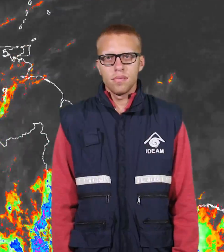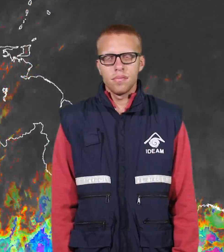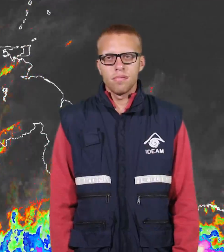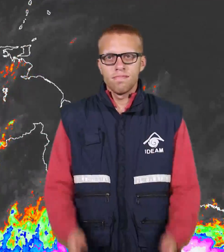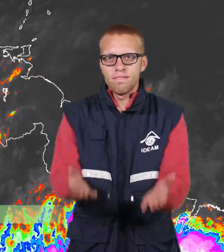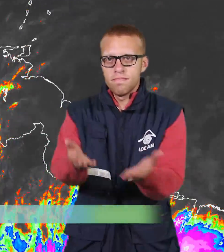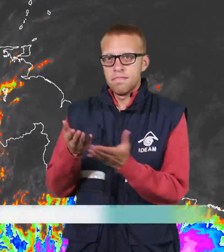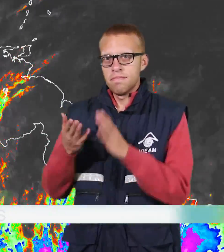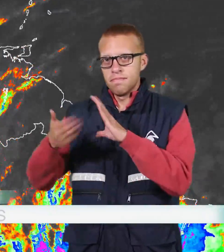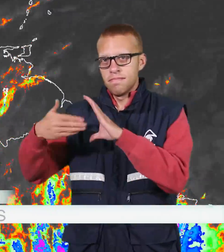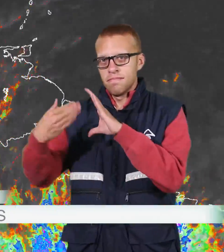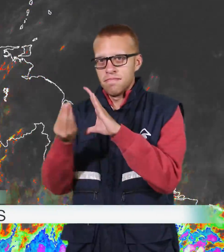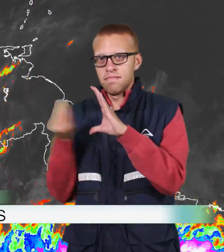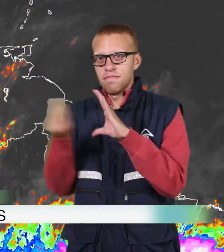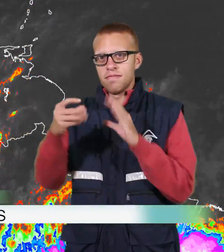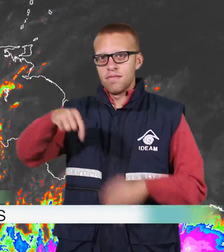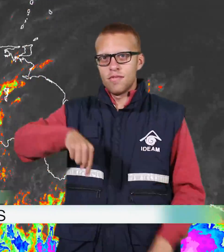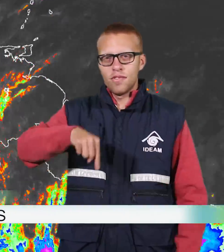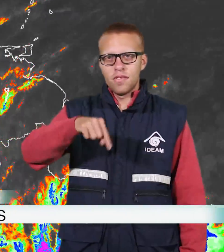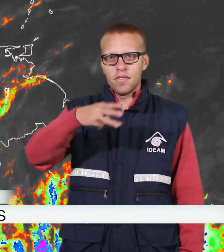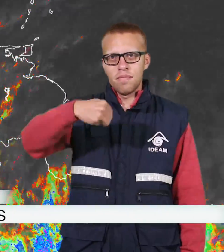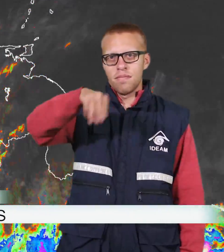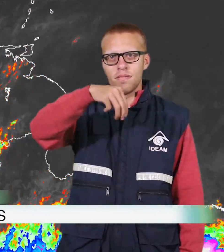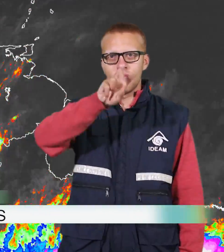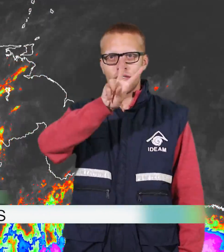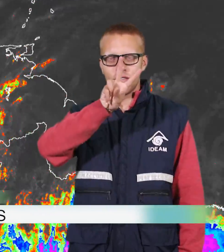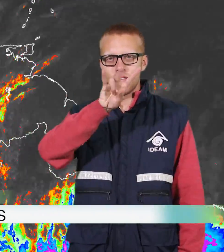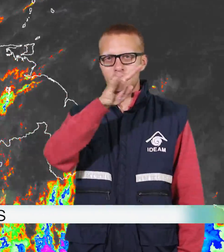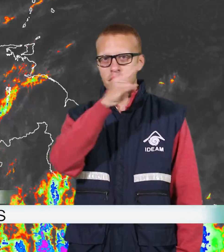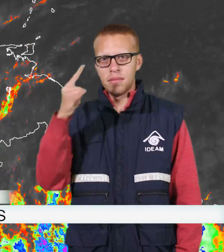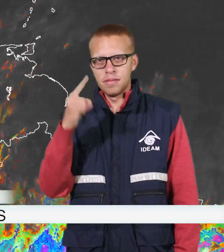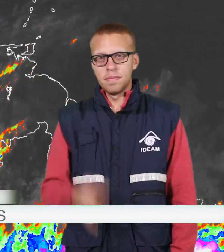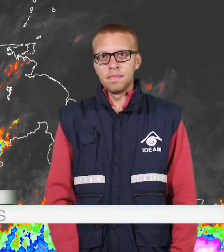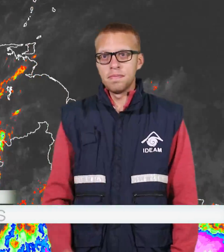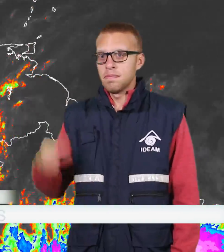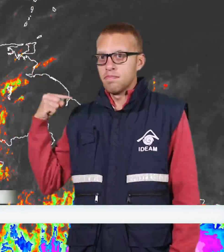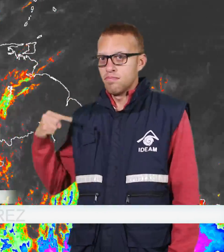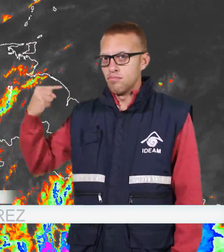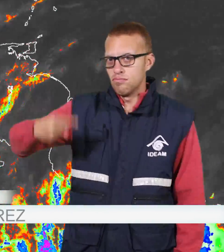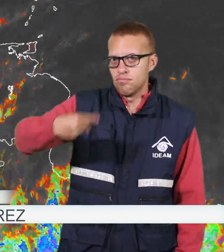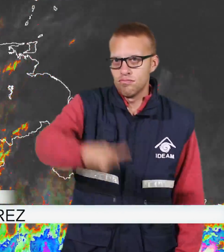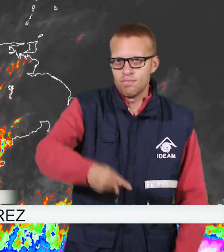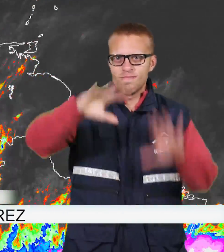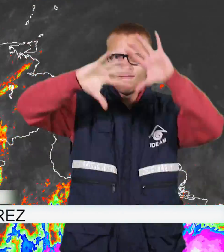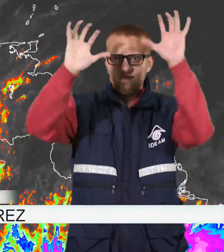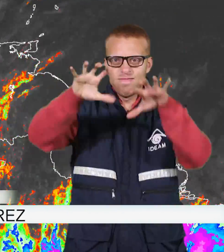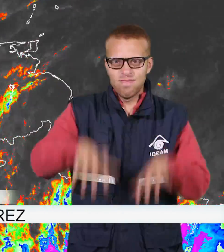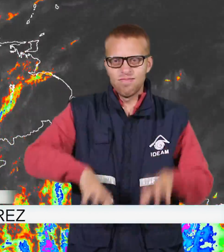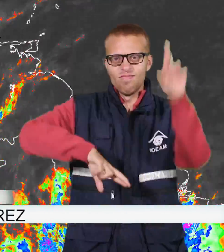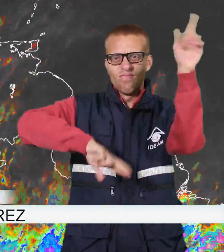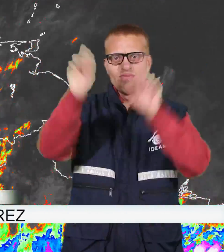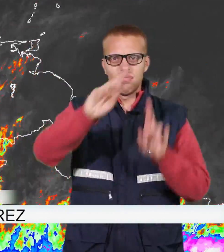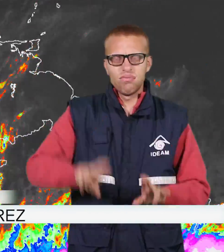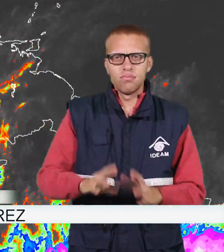Bienvenidos al pronóstico del estado del tiempo para el día de hoy miércoles 2 de marzo. Durante las últimas horas lluvias intensas acompañadas de tormentas eléctricas se